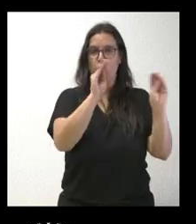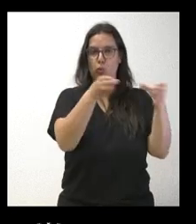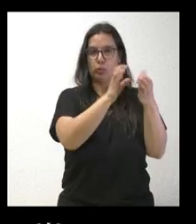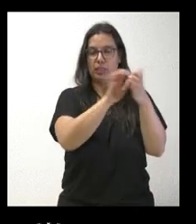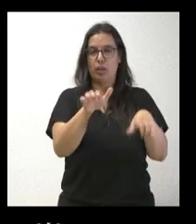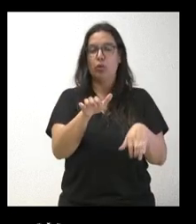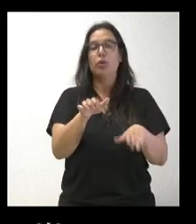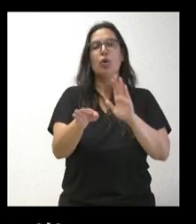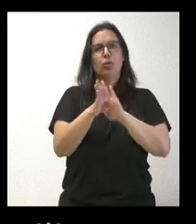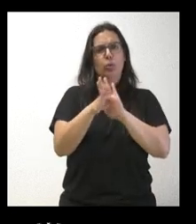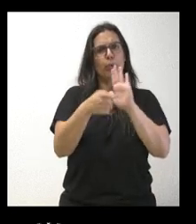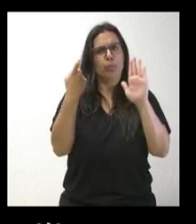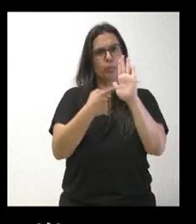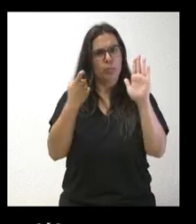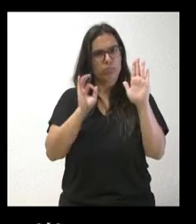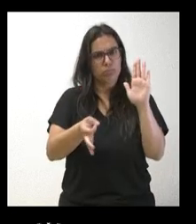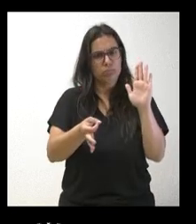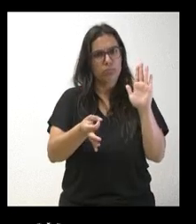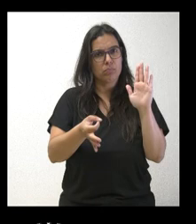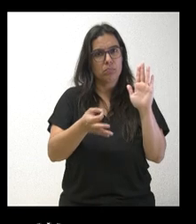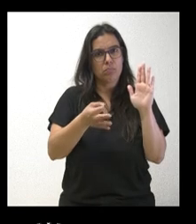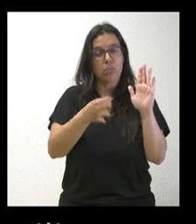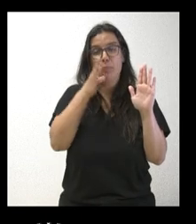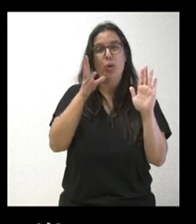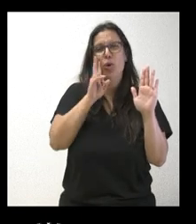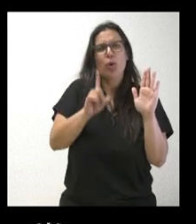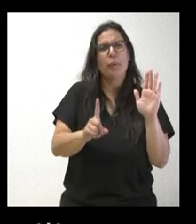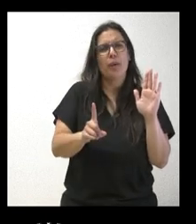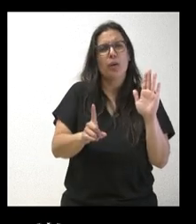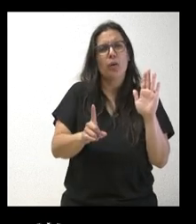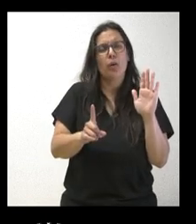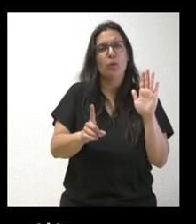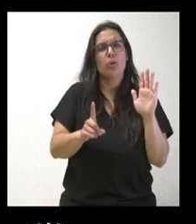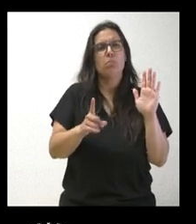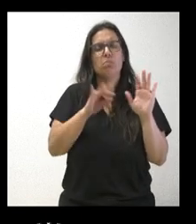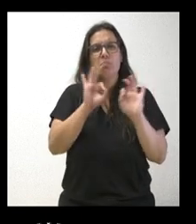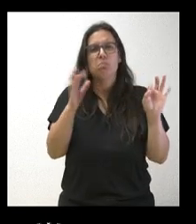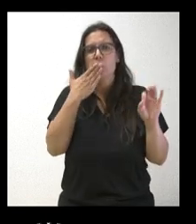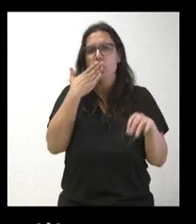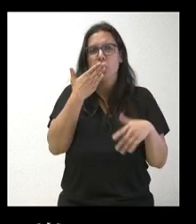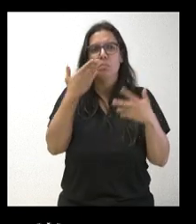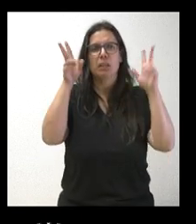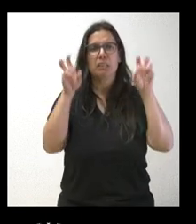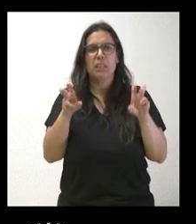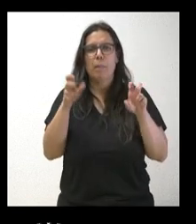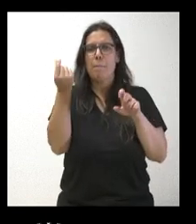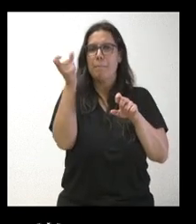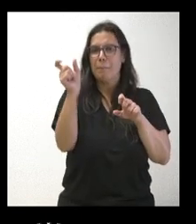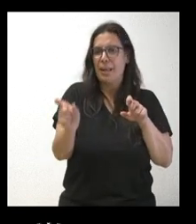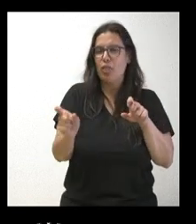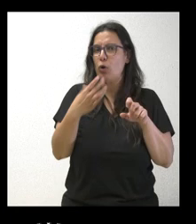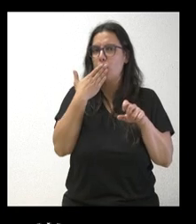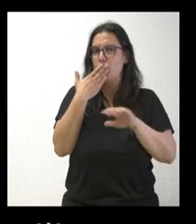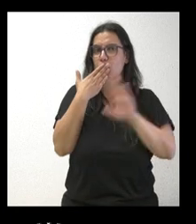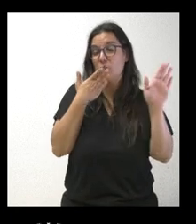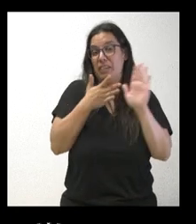Se mantienen las exenciones, supongo, porque no aparece nada en lo que es la relación de precios, pero supongo que